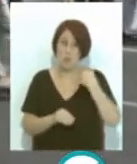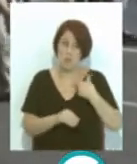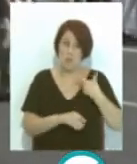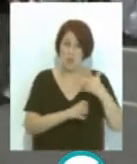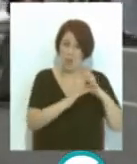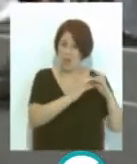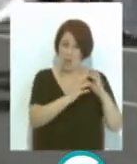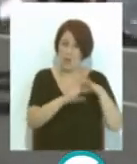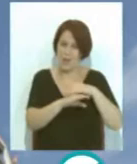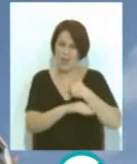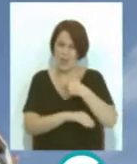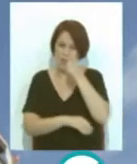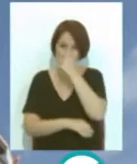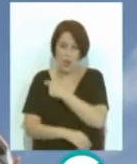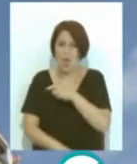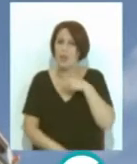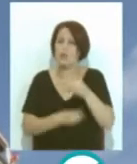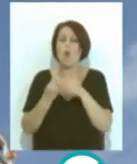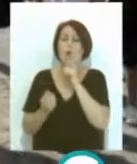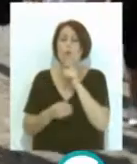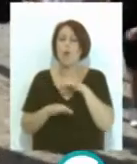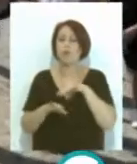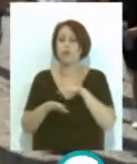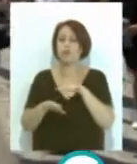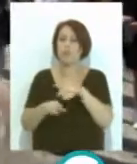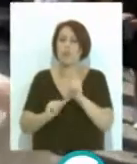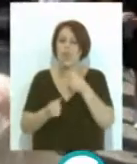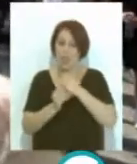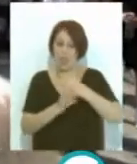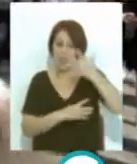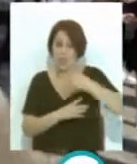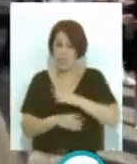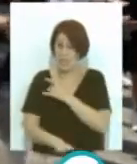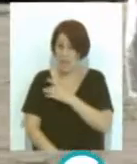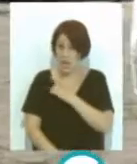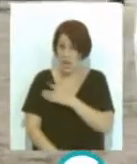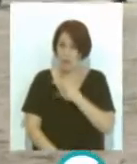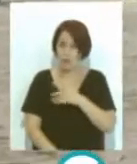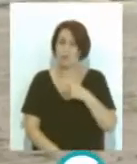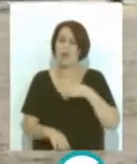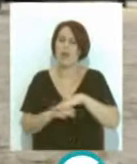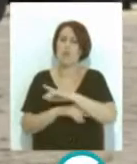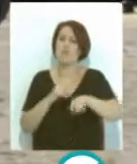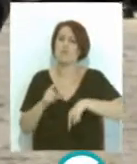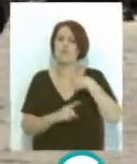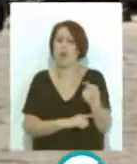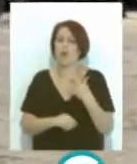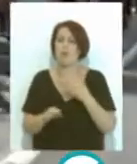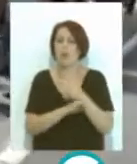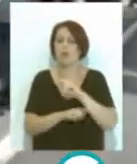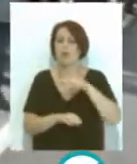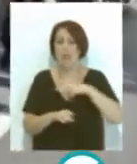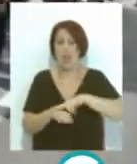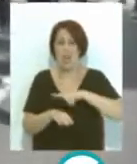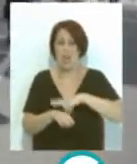barajando para la planta lo han hecho con una movilización iniciada aquí en el edificio de los sindicatos para posteriormente pasar por la subdelegación y